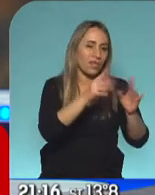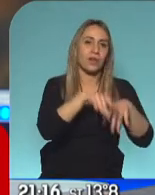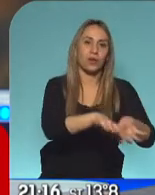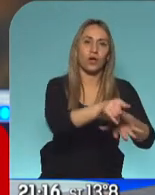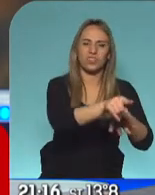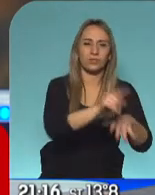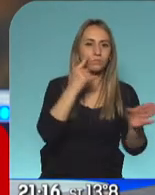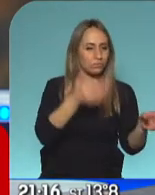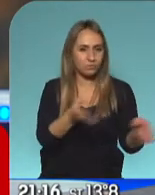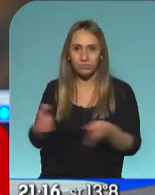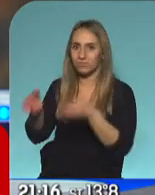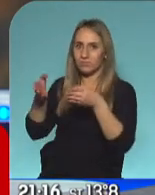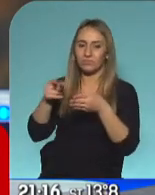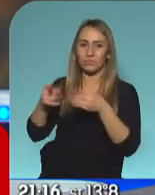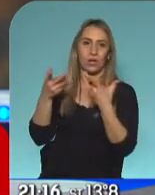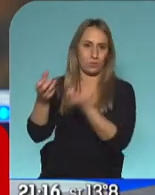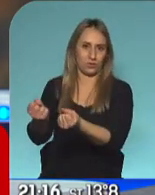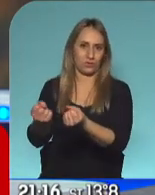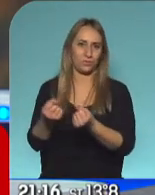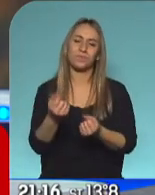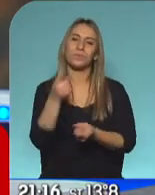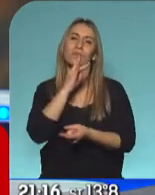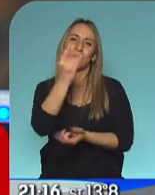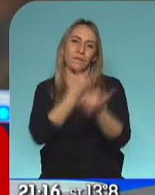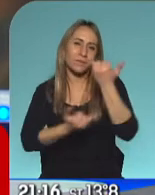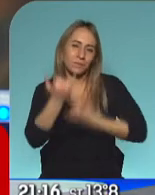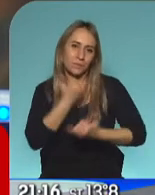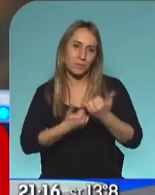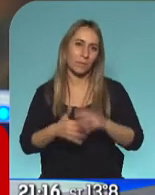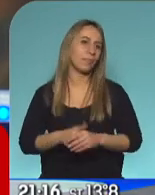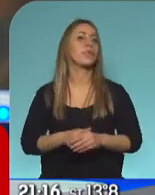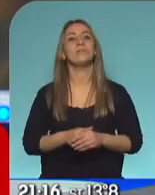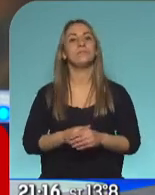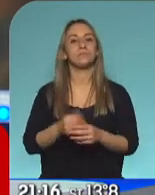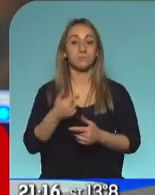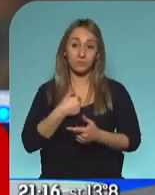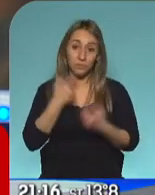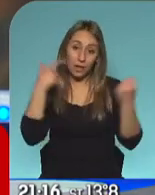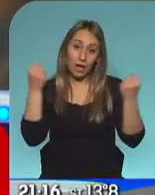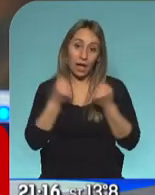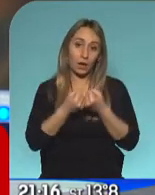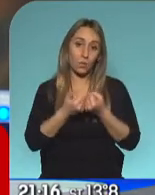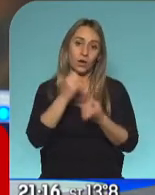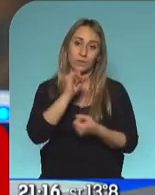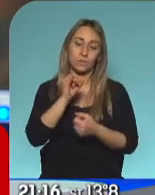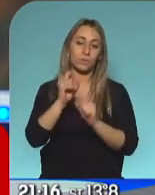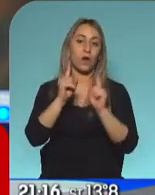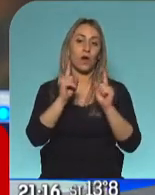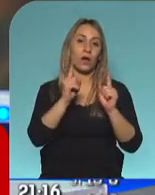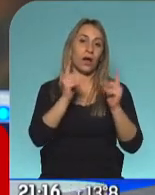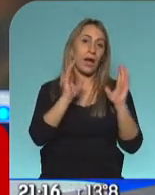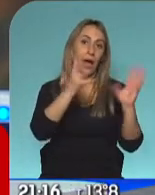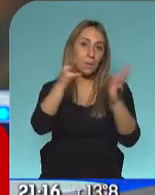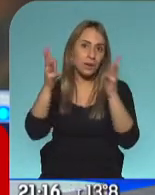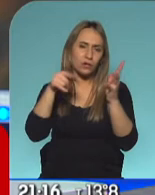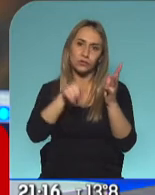Cuéntenos, queríamos escucharlo simplemente. Bueno, yo estoy de acuerdo que este aplauso, este es